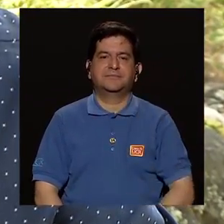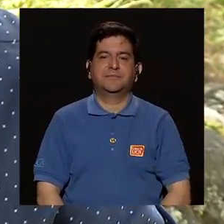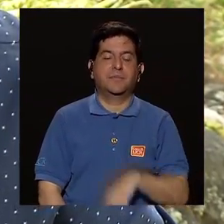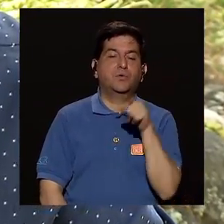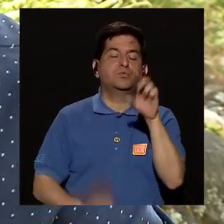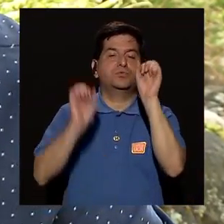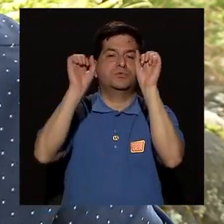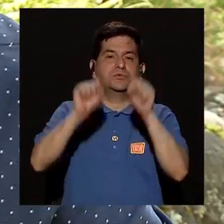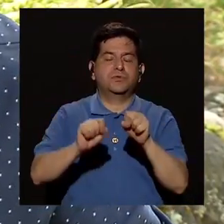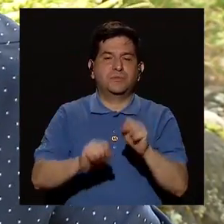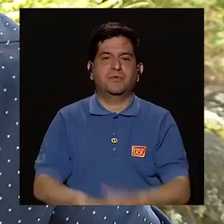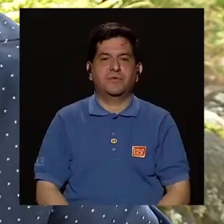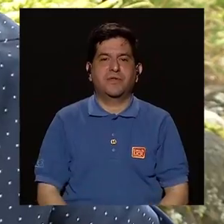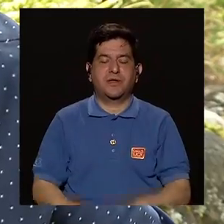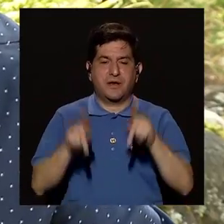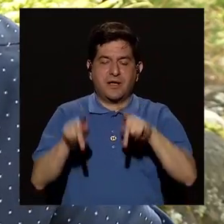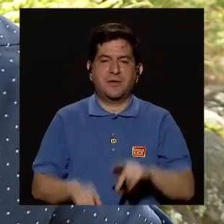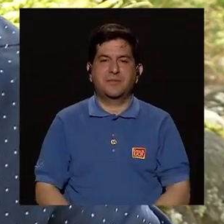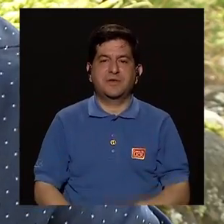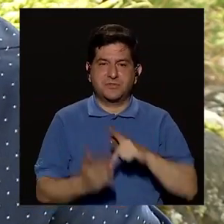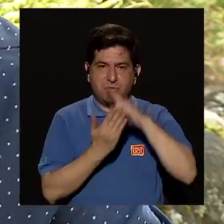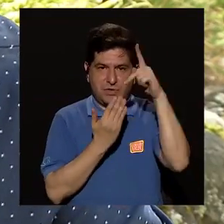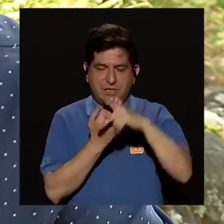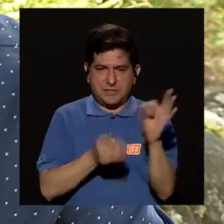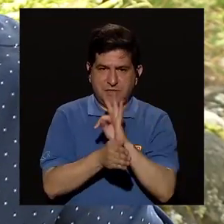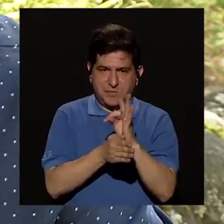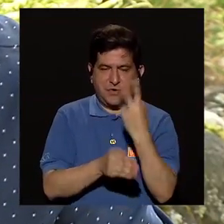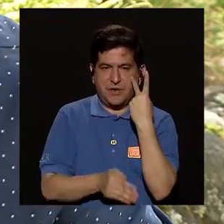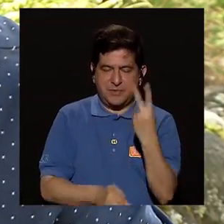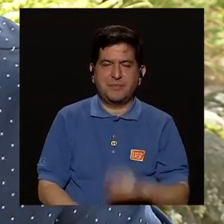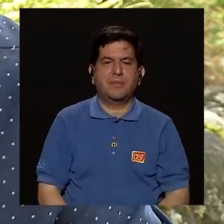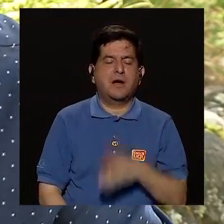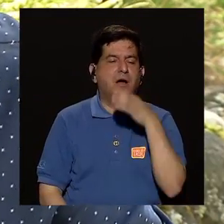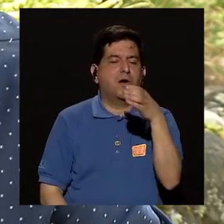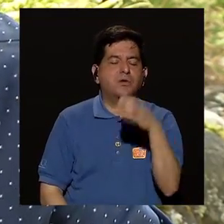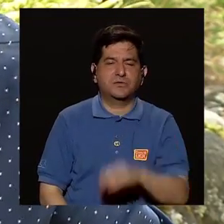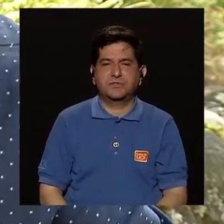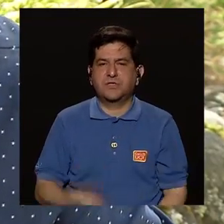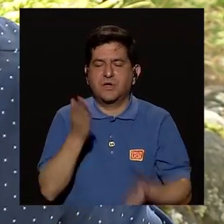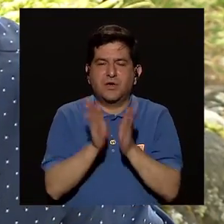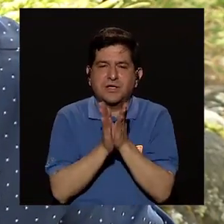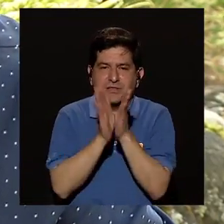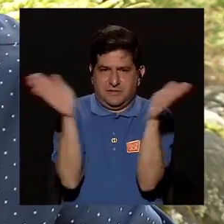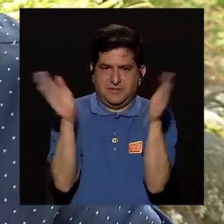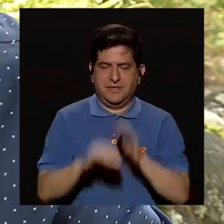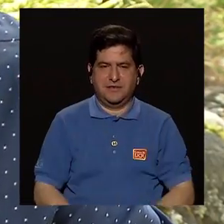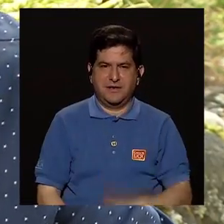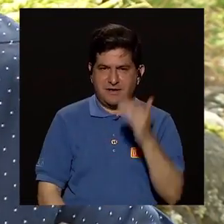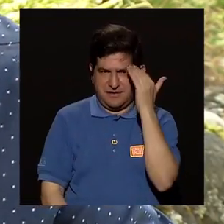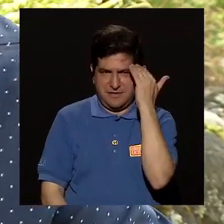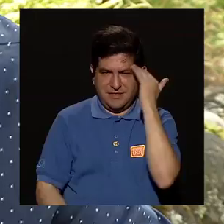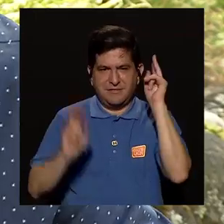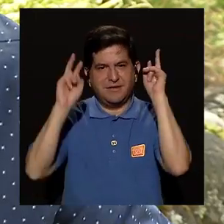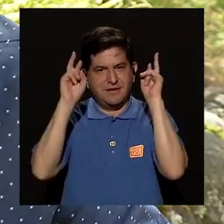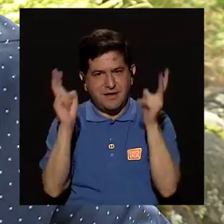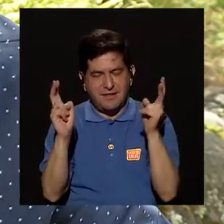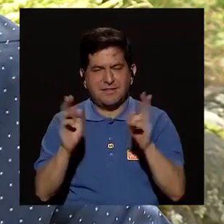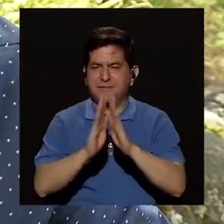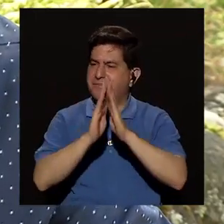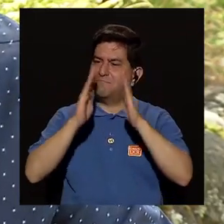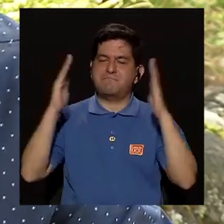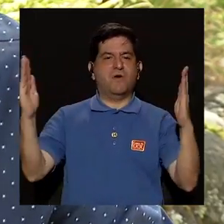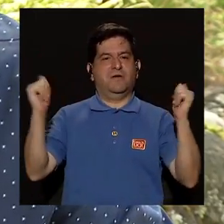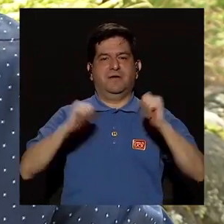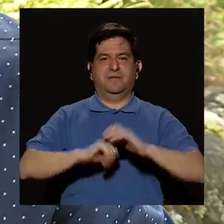o que usted pudiera darle a nuestros televidentes algún consejo recomendaciones generales sabemos que el tema es